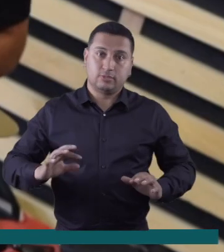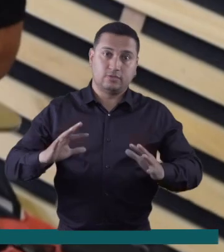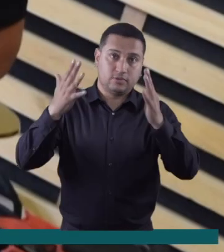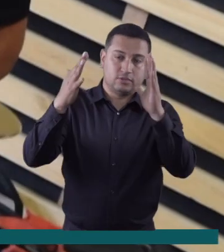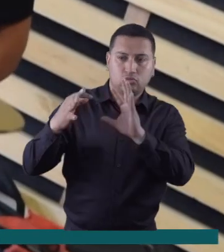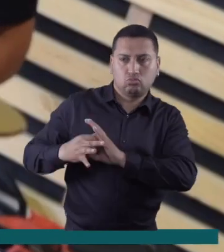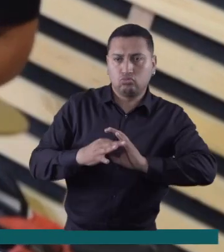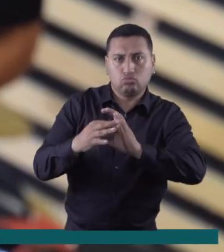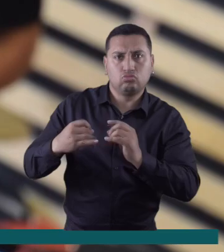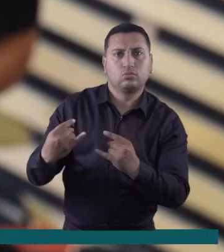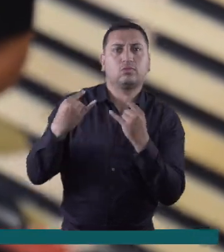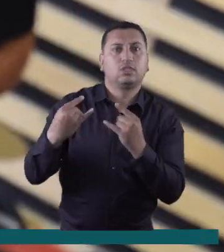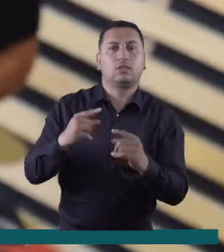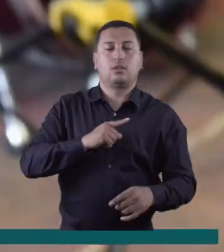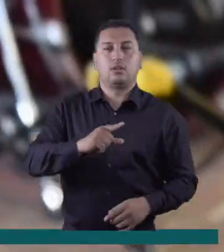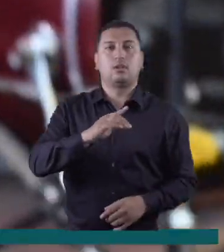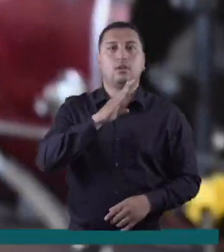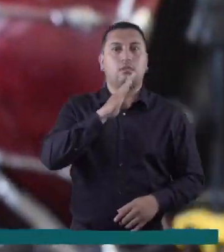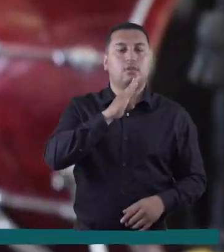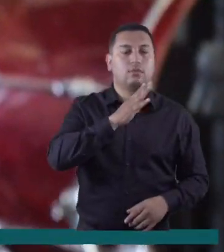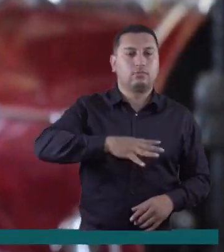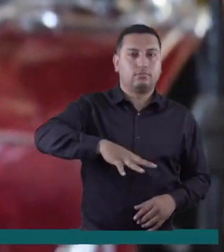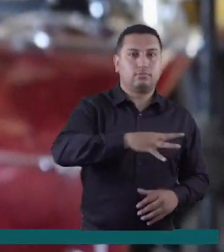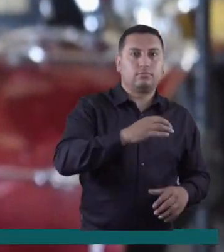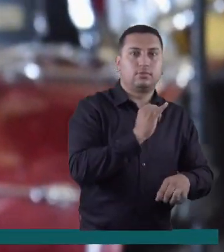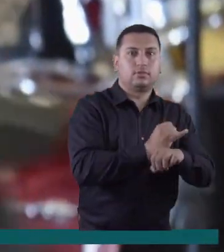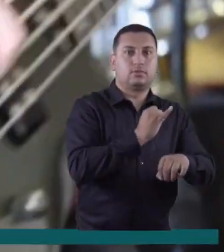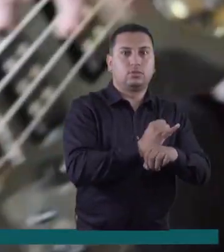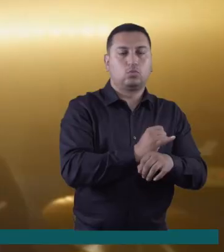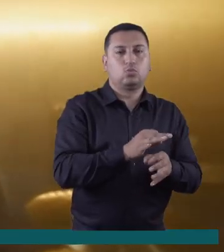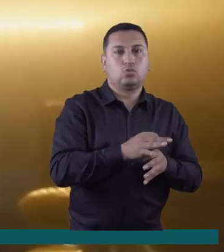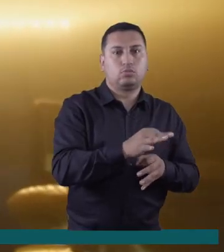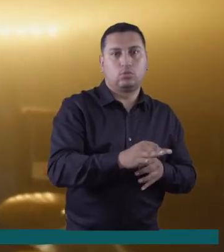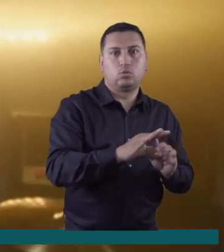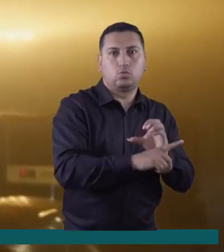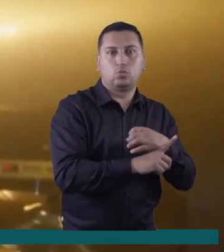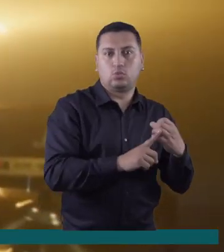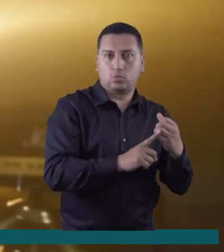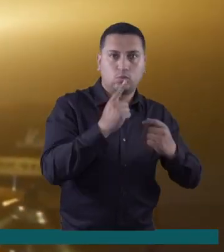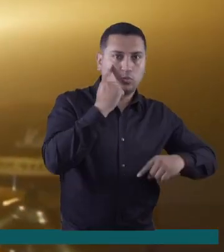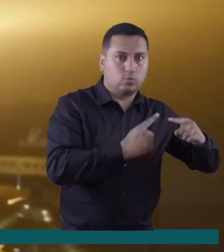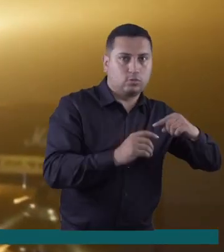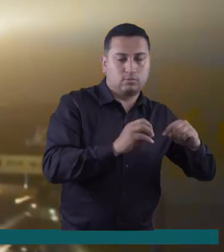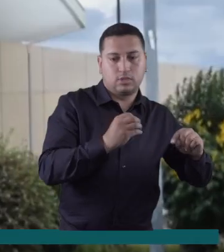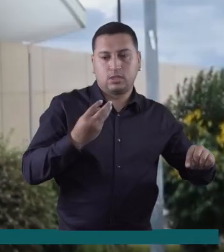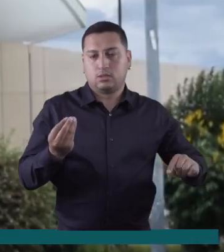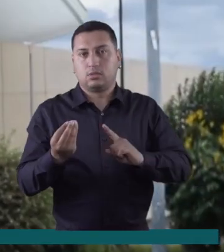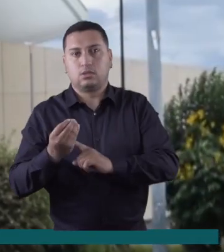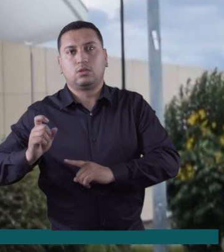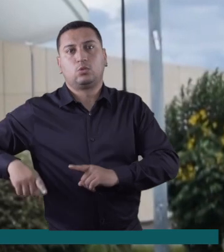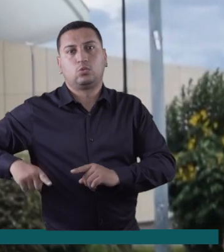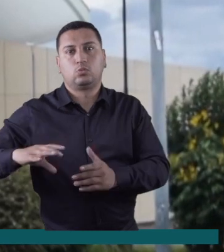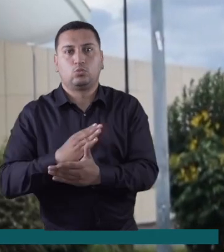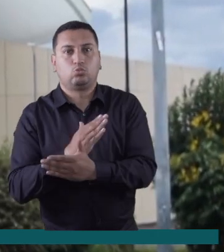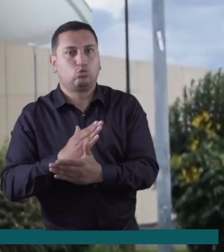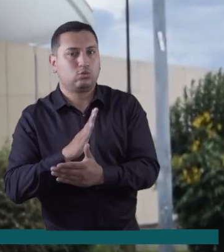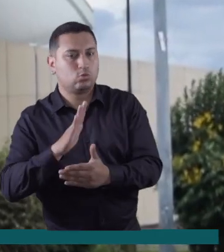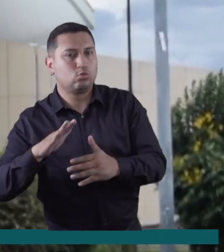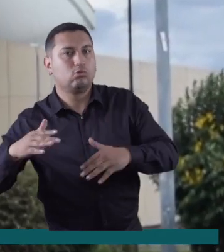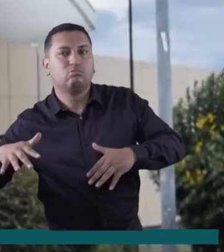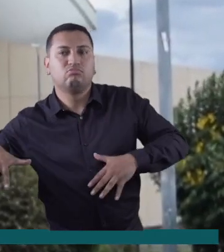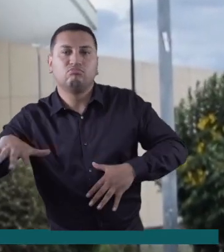El festival Fortaleza del Rock es liderado por el Instituto Municipal de Cultura y Turismo y la Escuela de Músicas Urbanas,